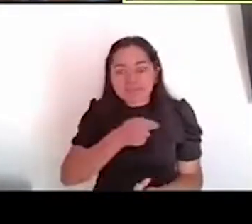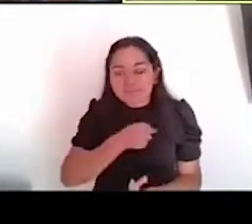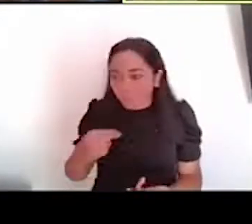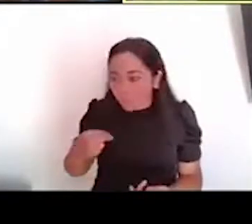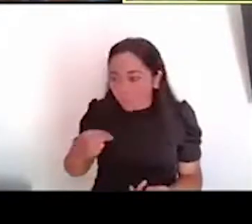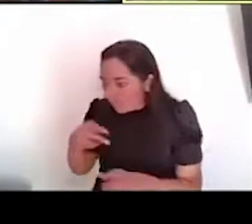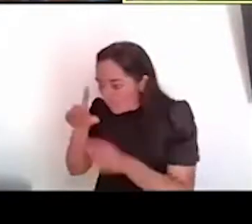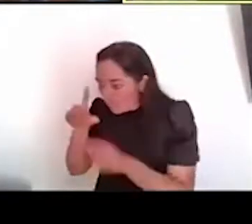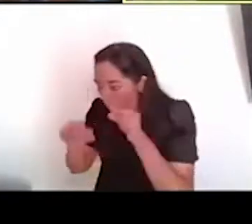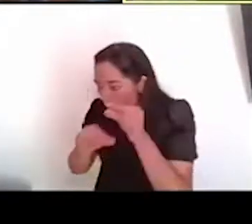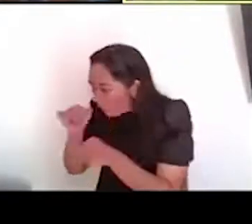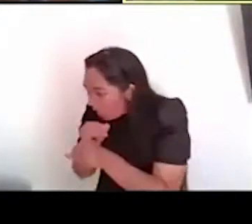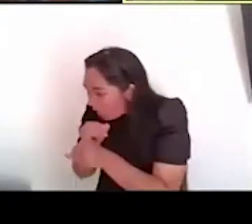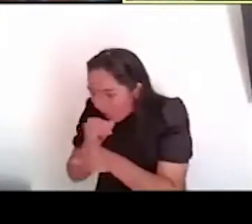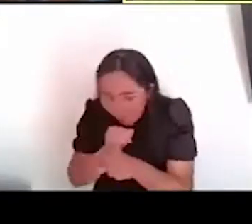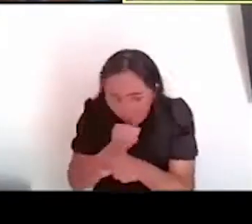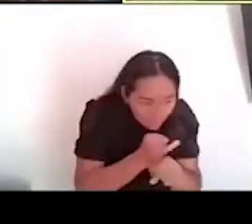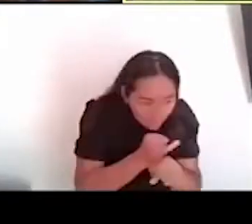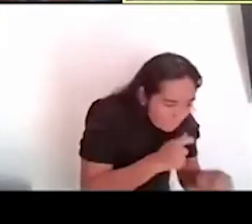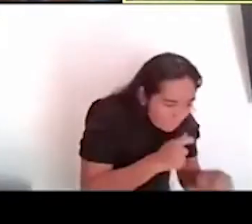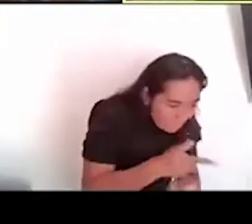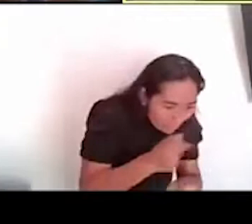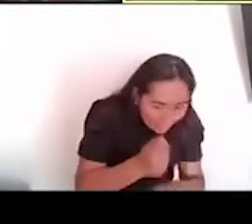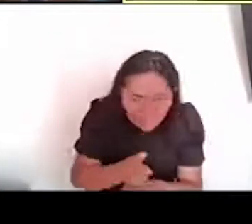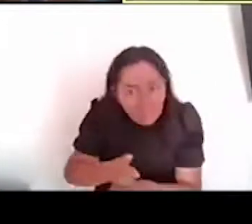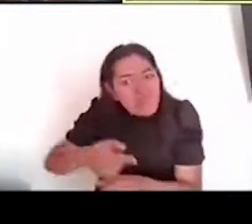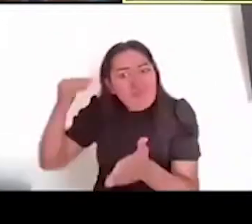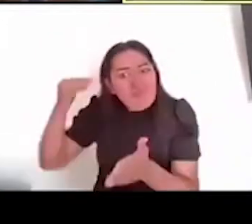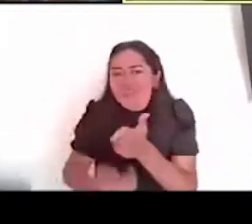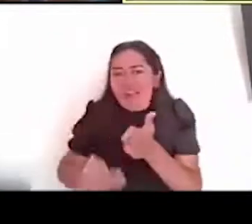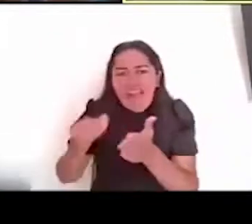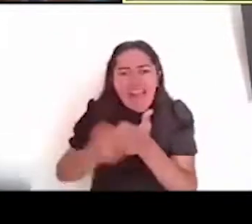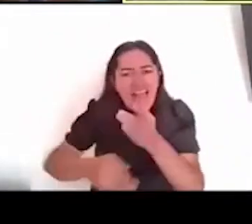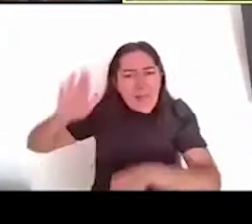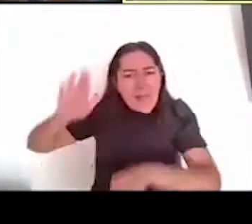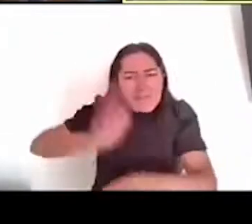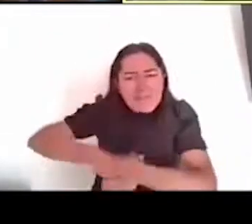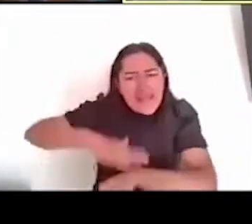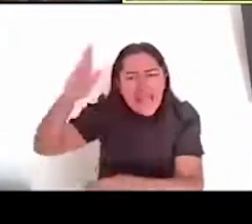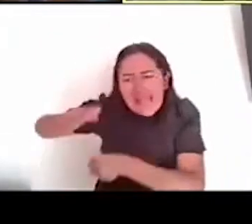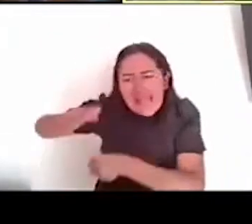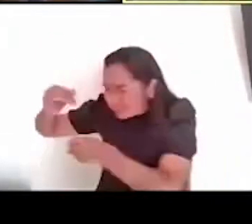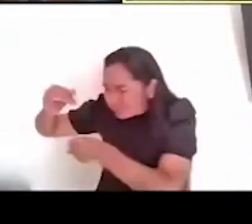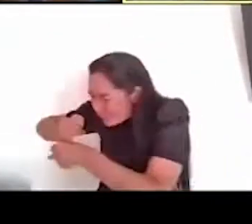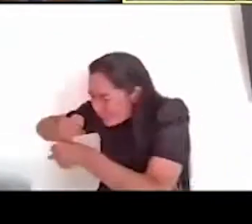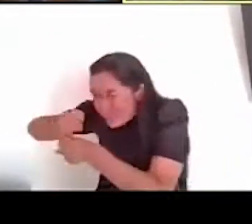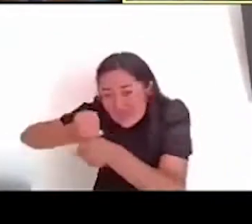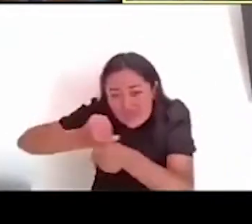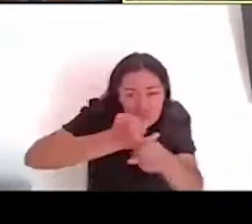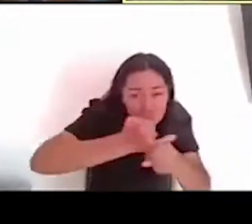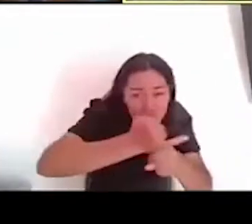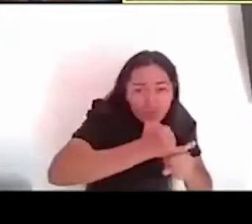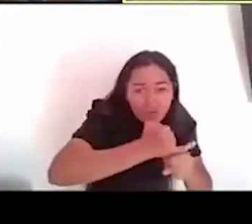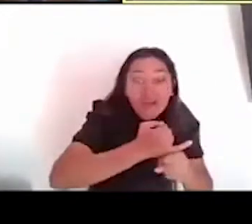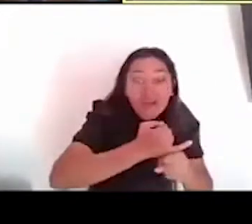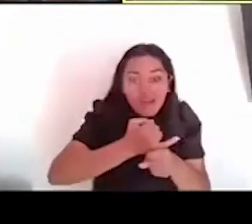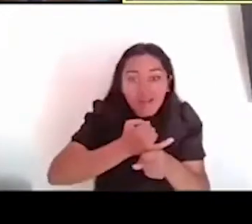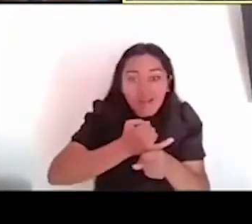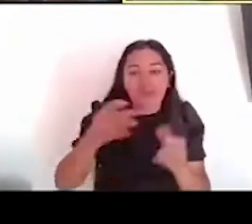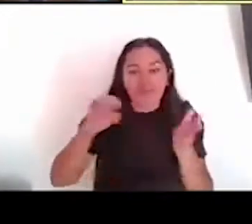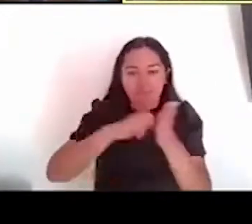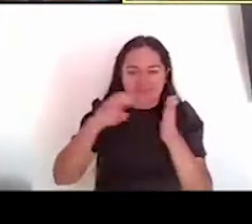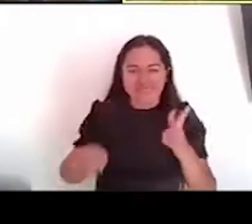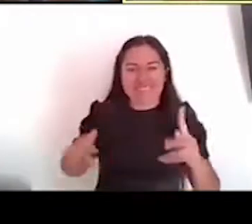que lo mucho que nos hace falta por conocer, porque estamos, nosotros trabajando lo que es el centro ceremonial, pero